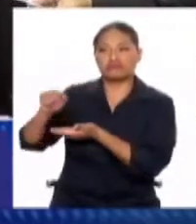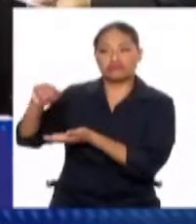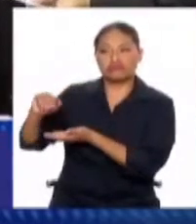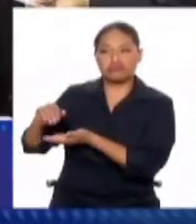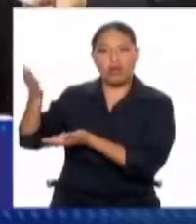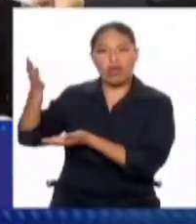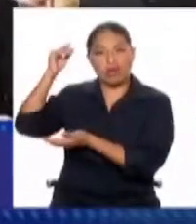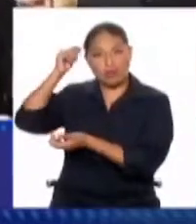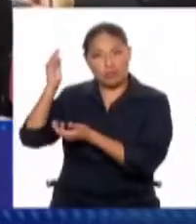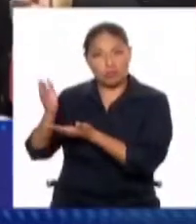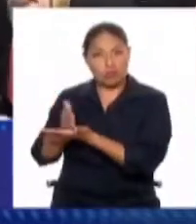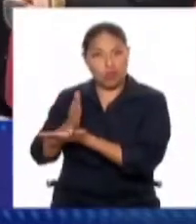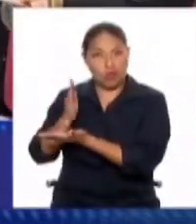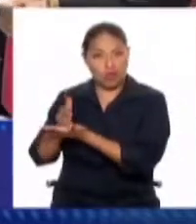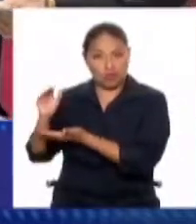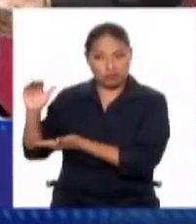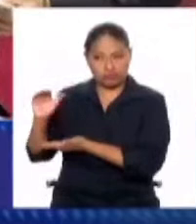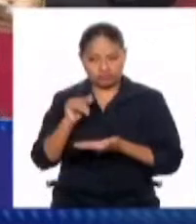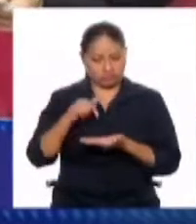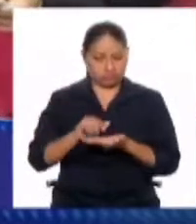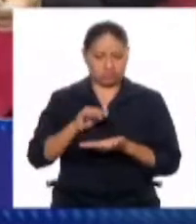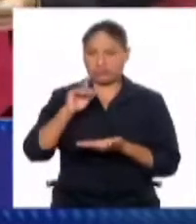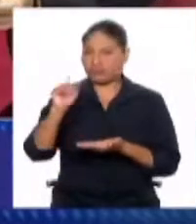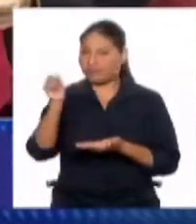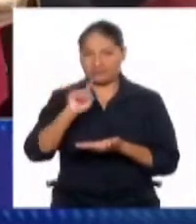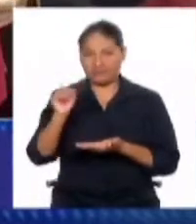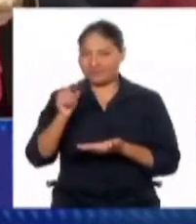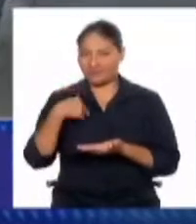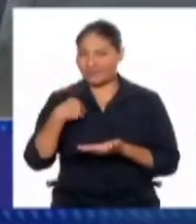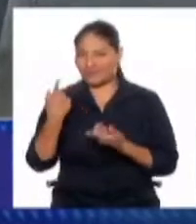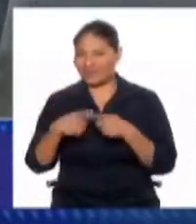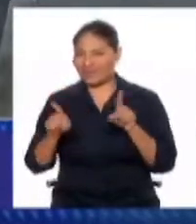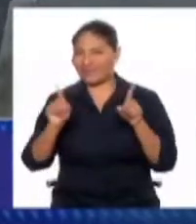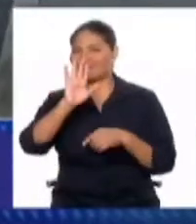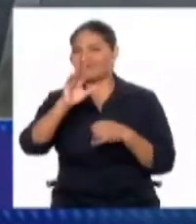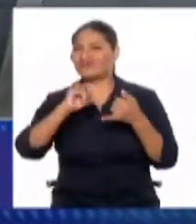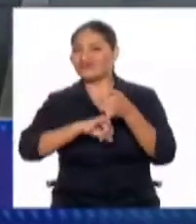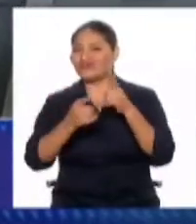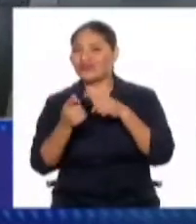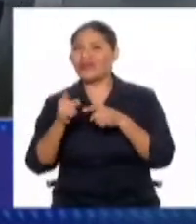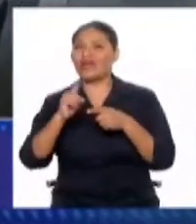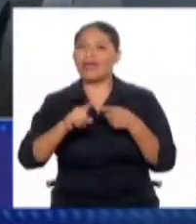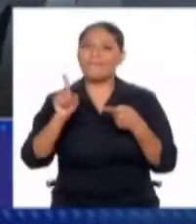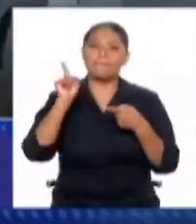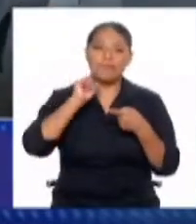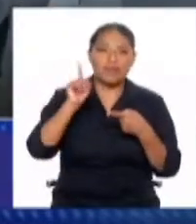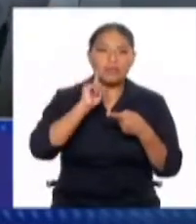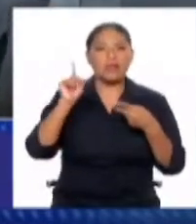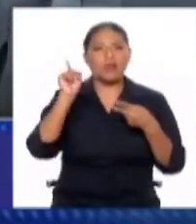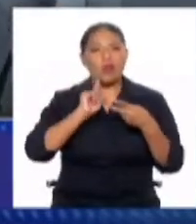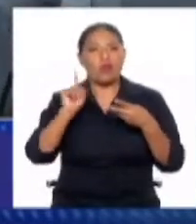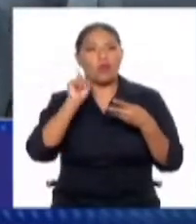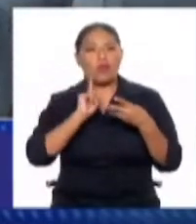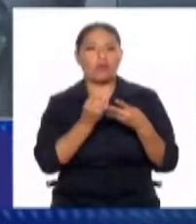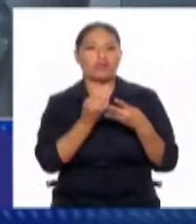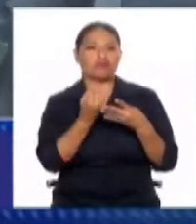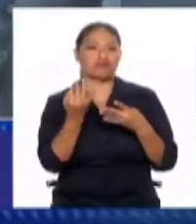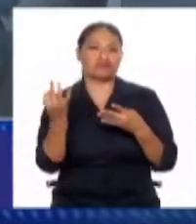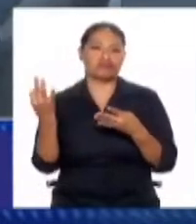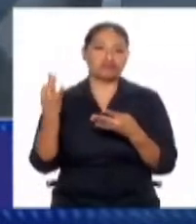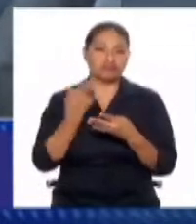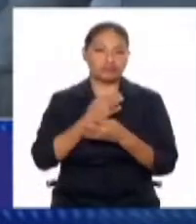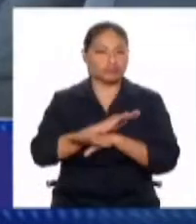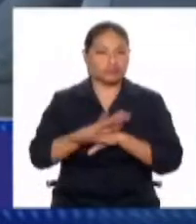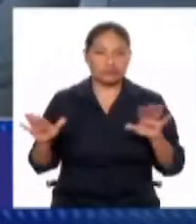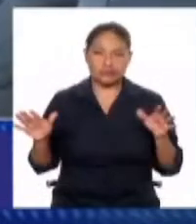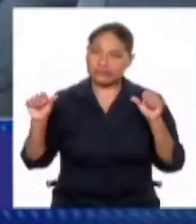holocausto. Y después se demostró que eso no era así. Es decir, una serie de mentiras, una serie de falacias que finalmente han ido